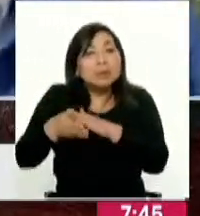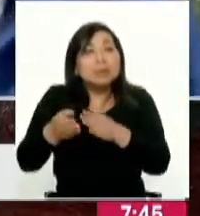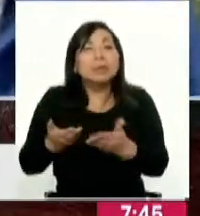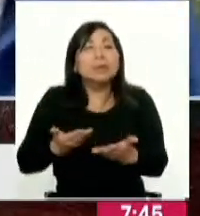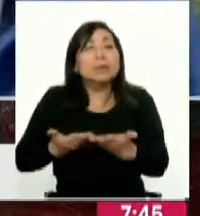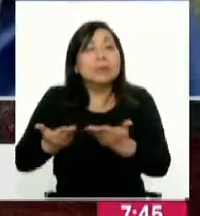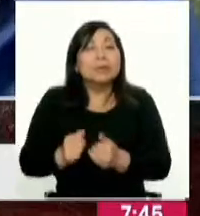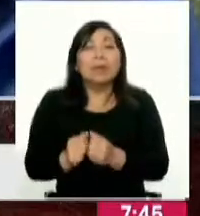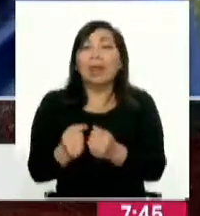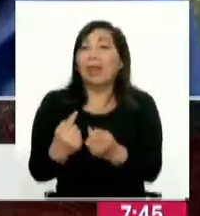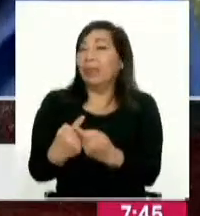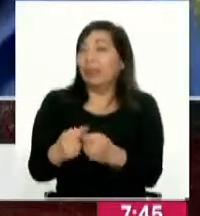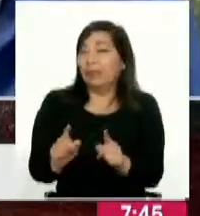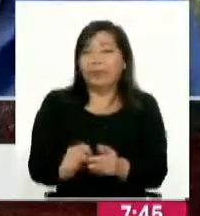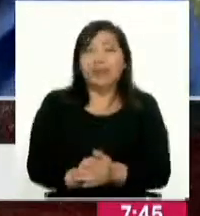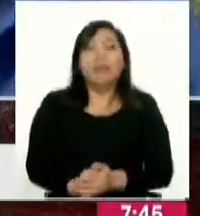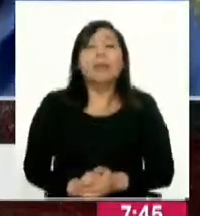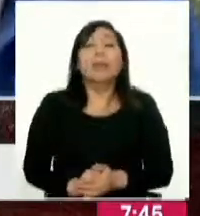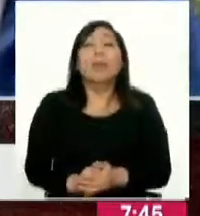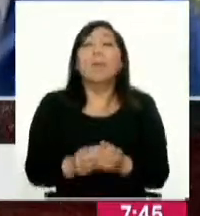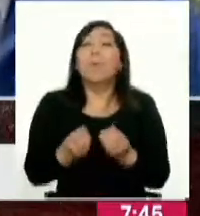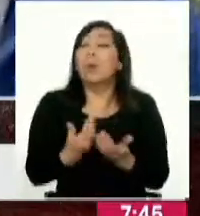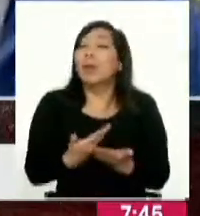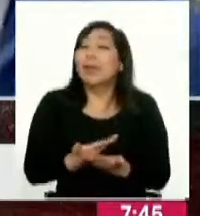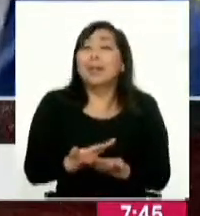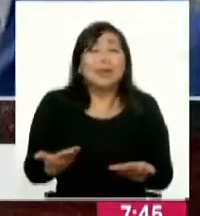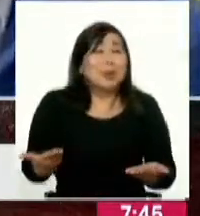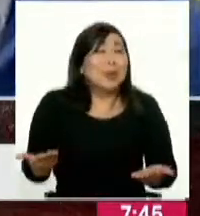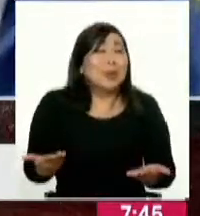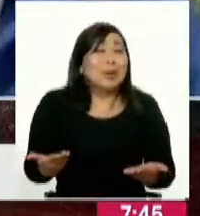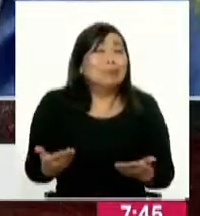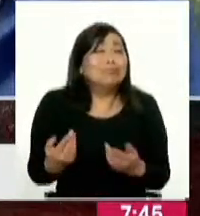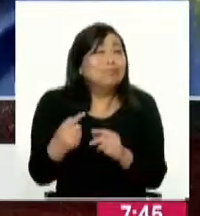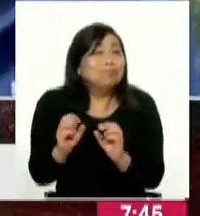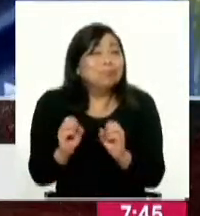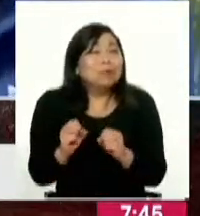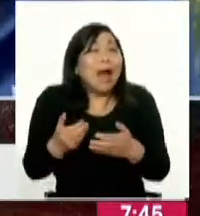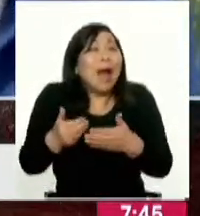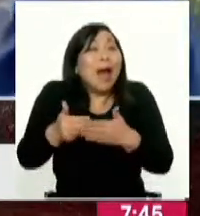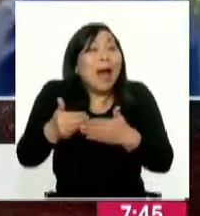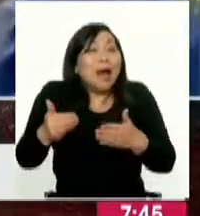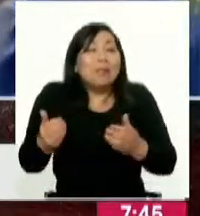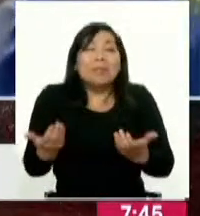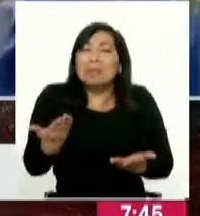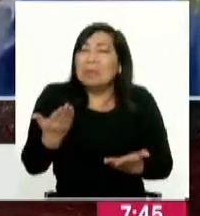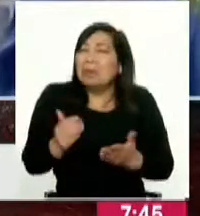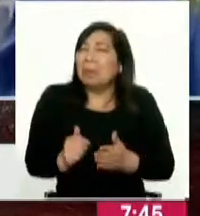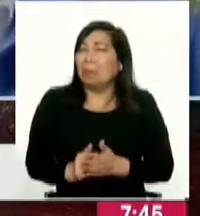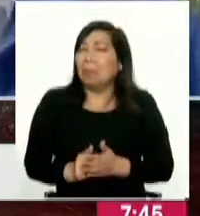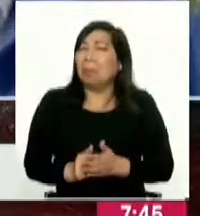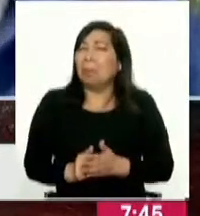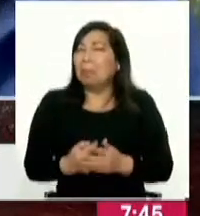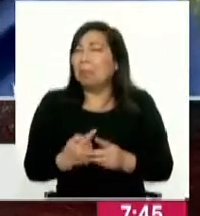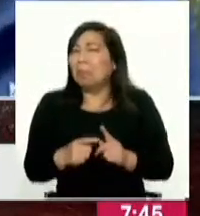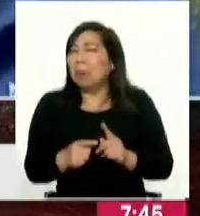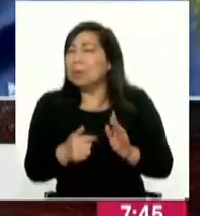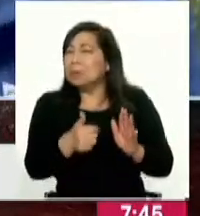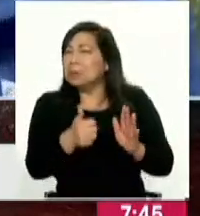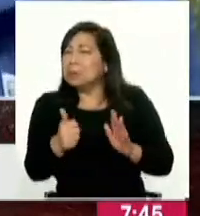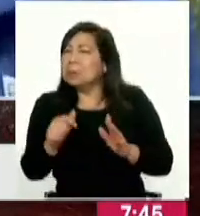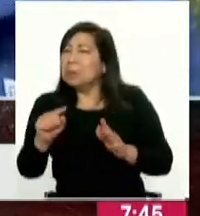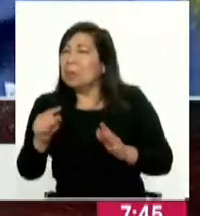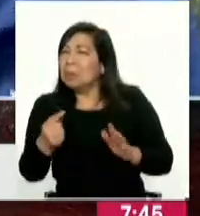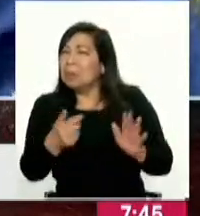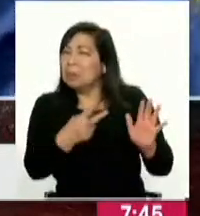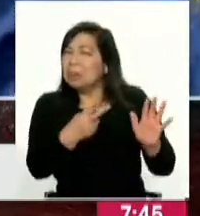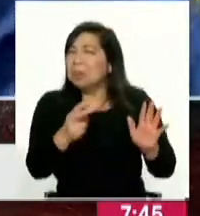operadores es distinto ¿por qué? porque no estamos teniendo las validaciones que teníamos antes teníamos una cantidad de validaciones de 600 mil